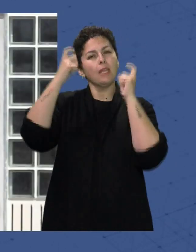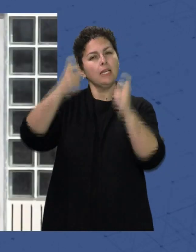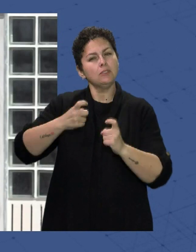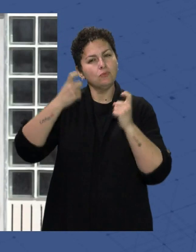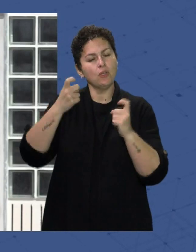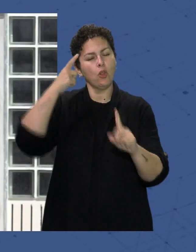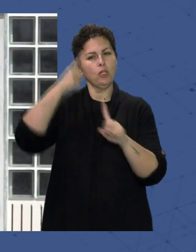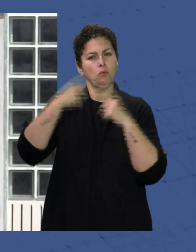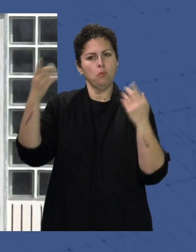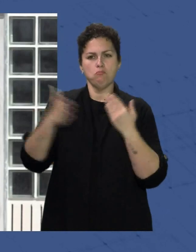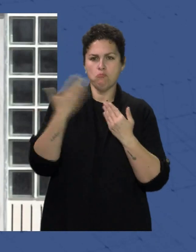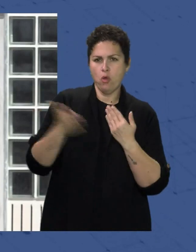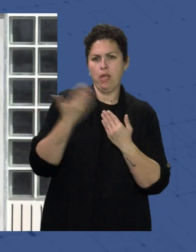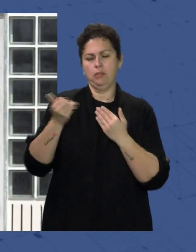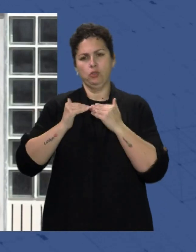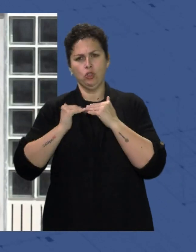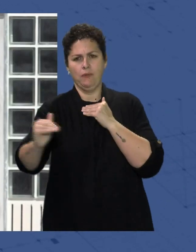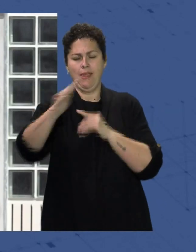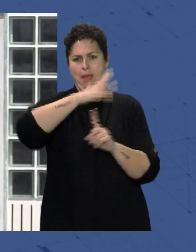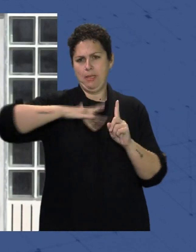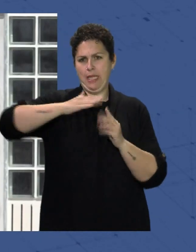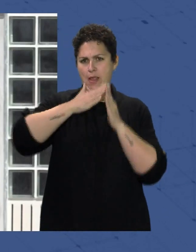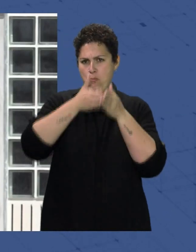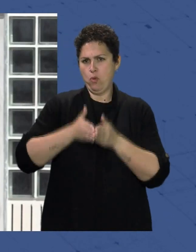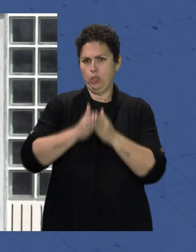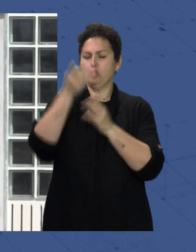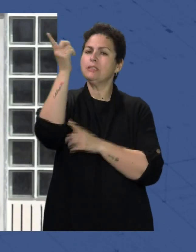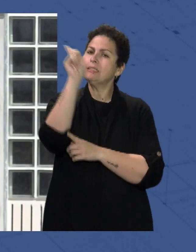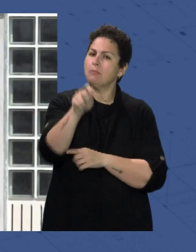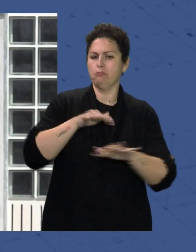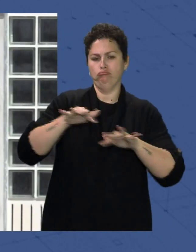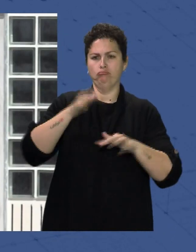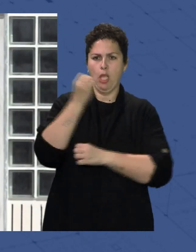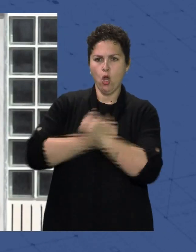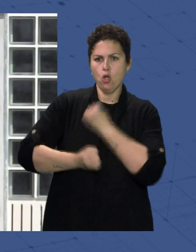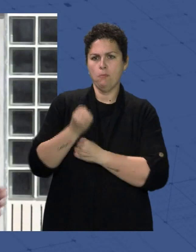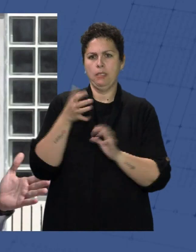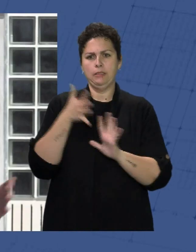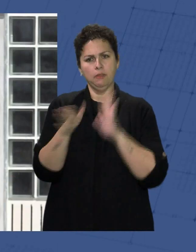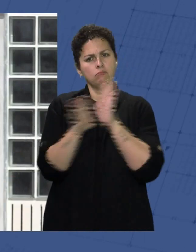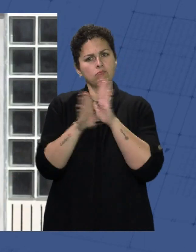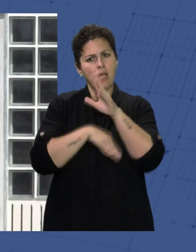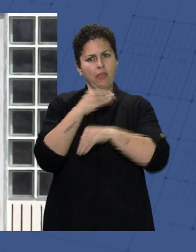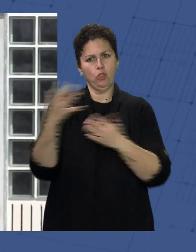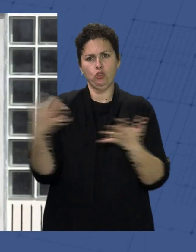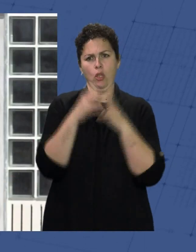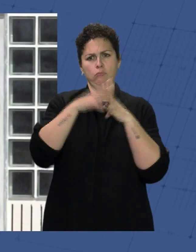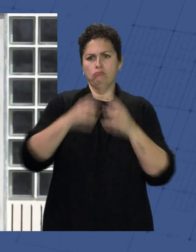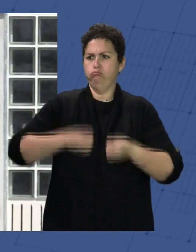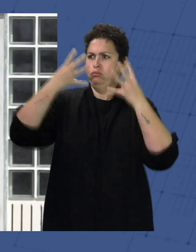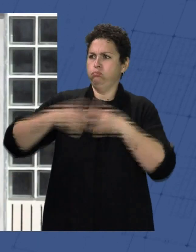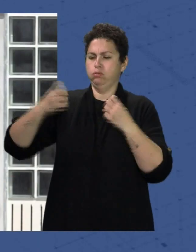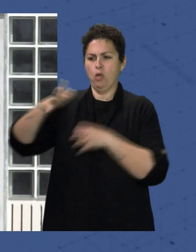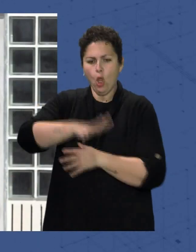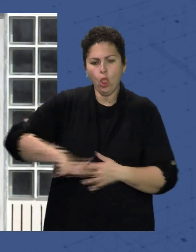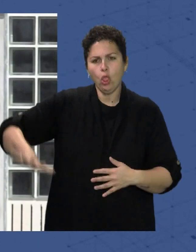modernización Y con la sostenibilidad Ambiental del puerto Pero también Con la dinamización económica Conseguir haciendo De toda esta infraestructura Un lugar En